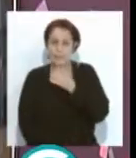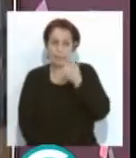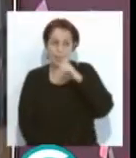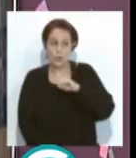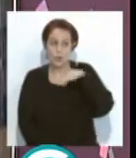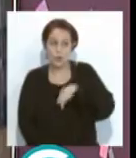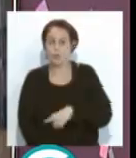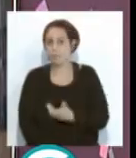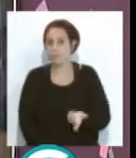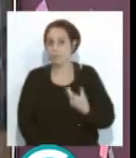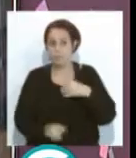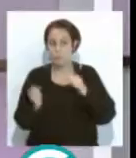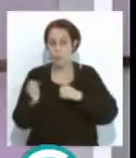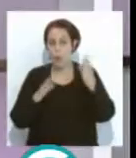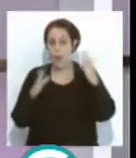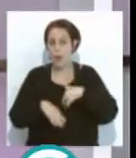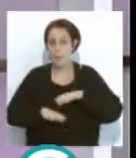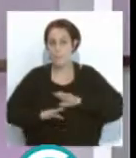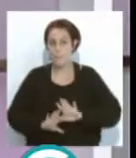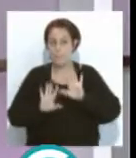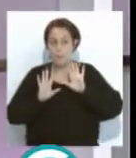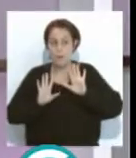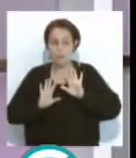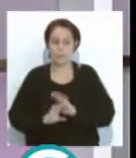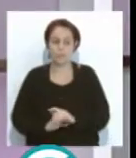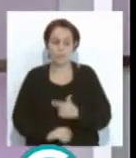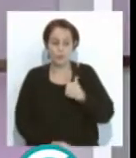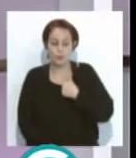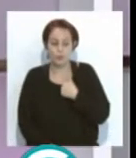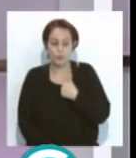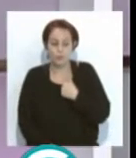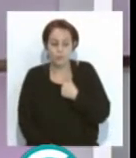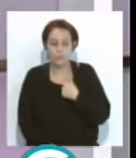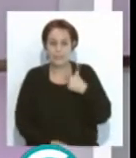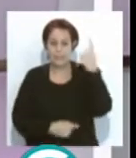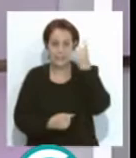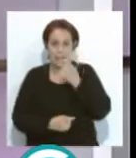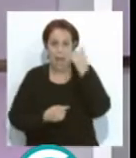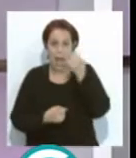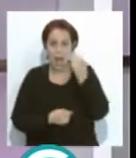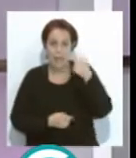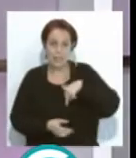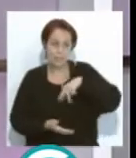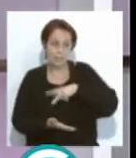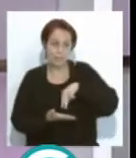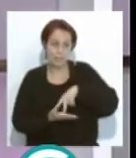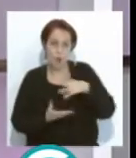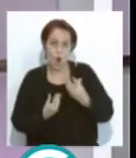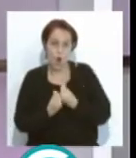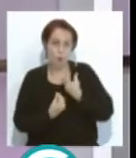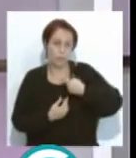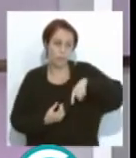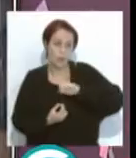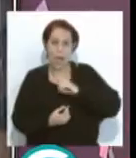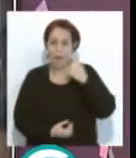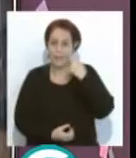vamos a tener concurso, pero bueno, voy a intentar estar aquí con vosotros a ver qué pasa.